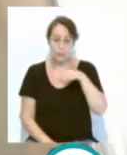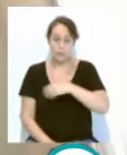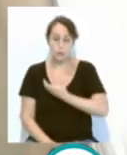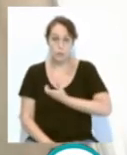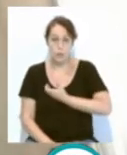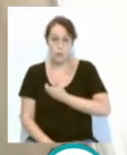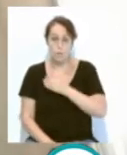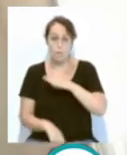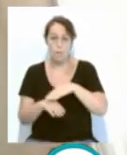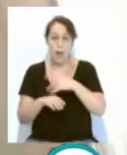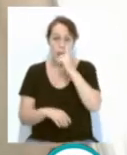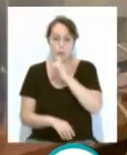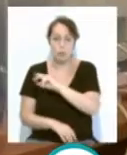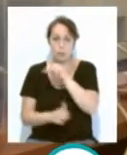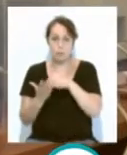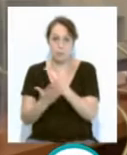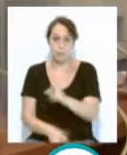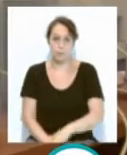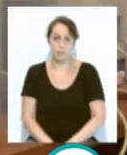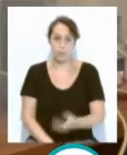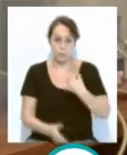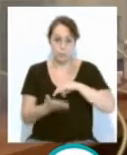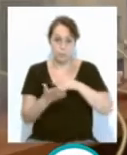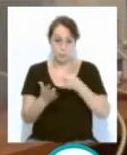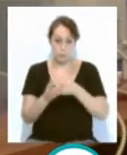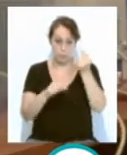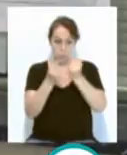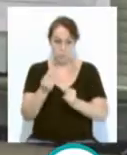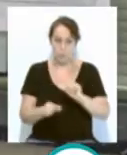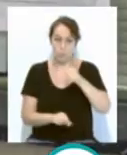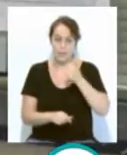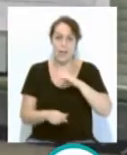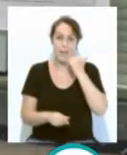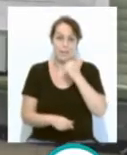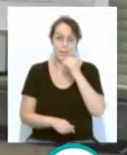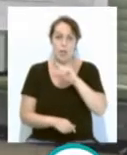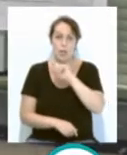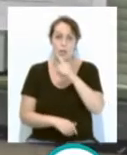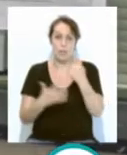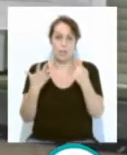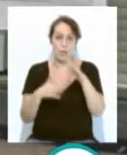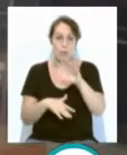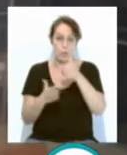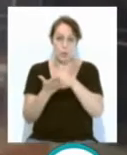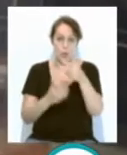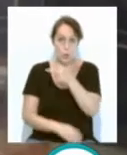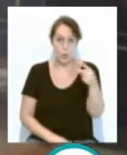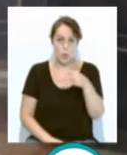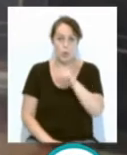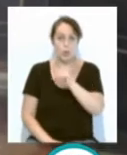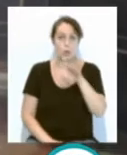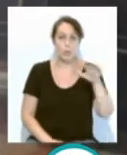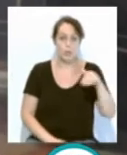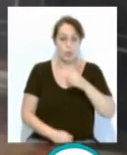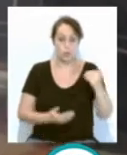ayuntamiento para el año 2020. El proyecto contable aprobado asciende a casi 165 millones de euros, 155